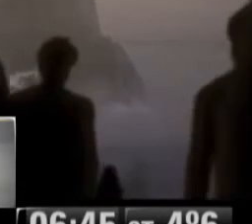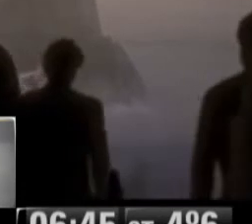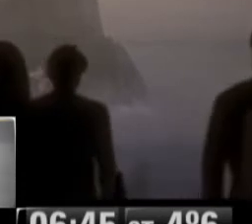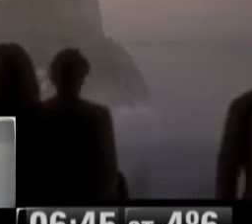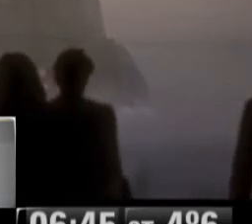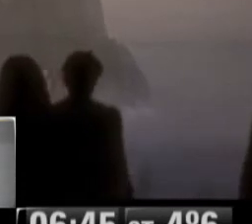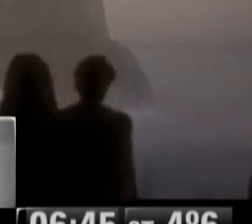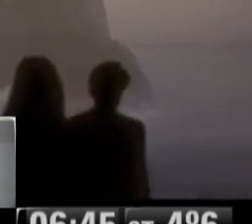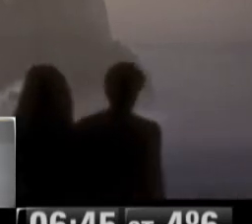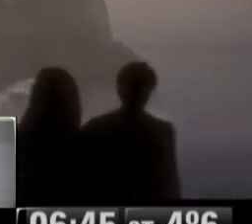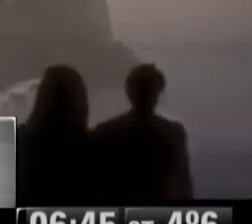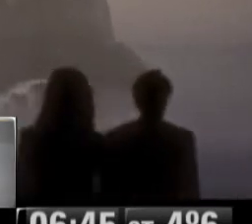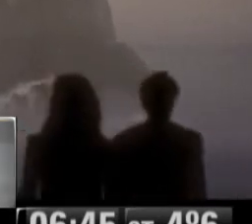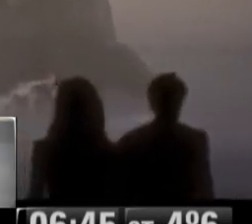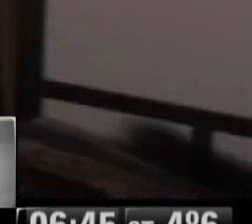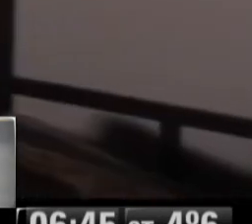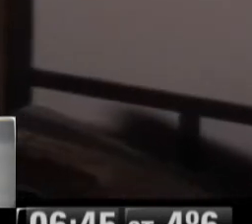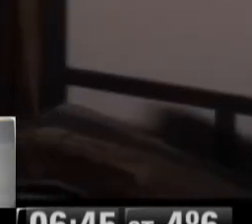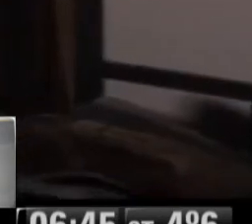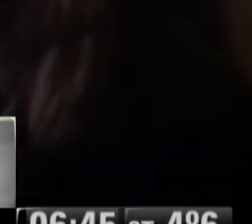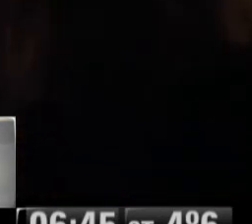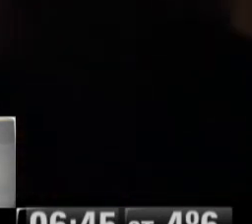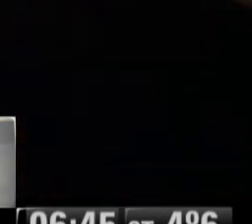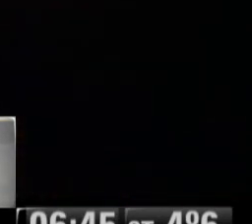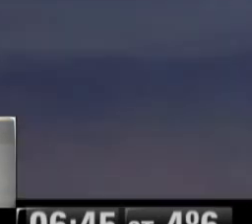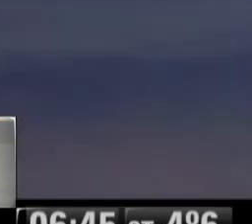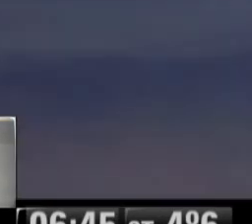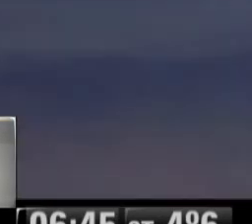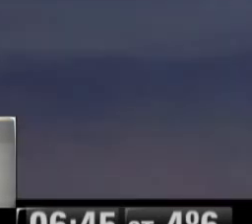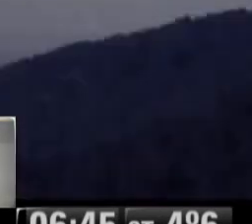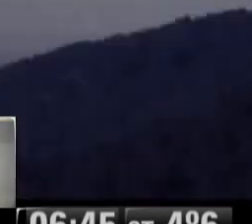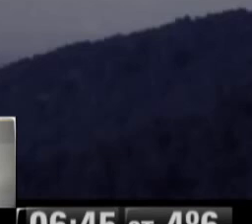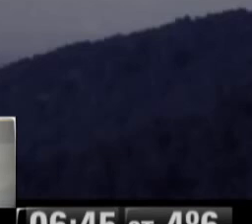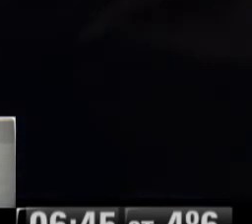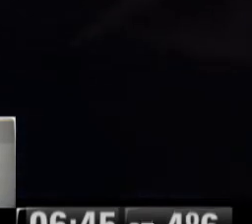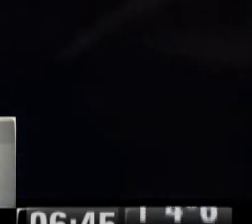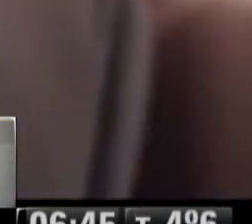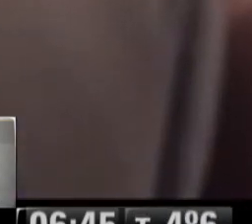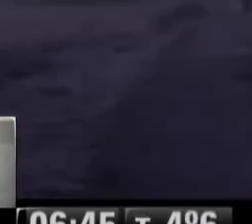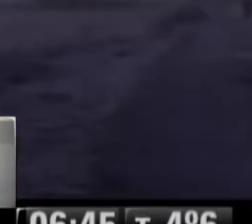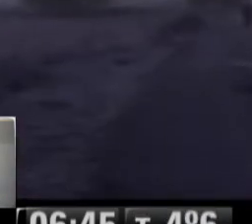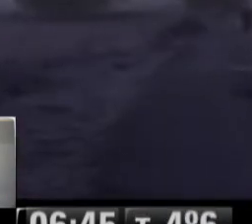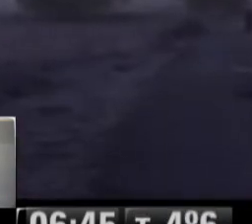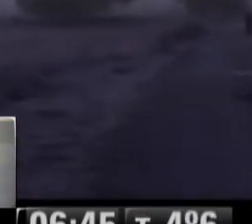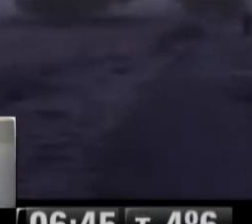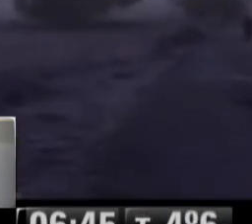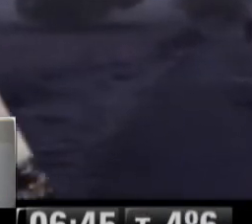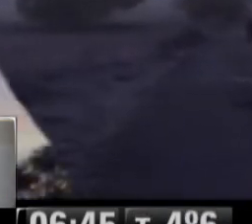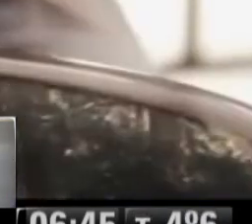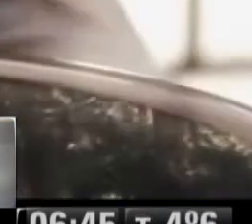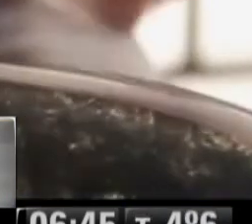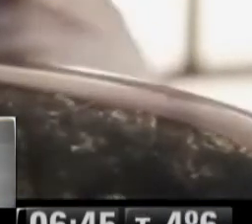Expiro, tomo aire y el mundo se ilumina otra vez. Y de de